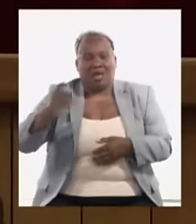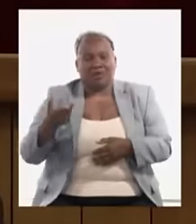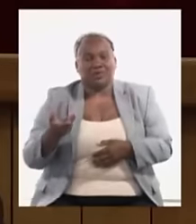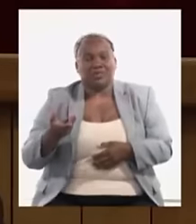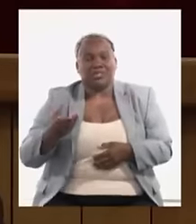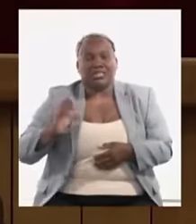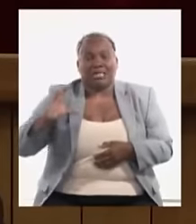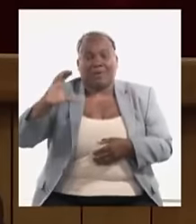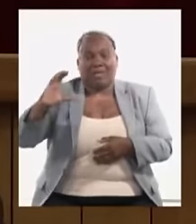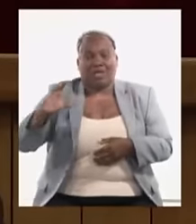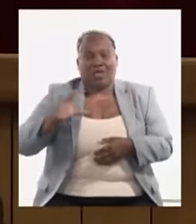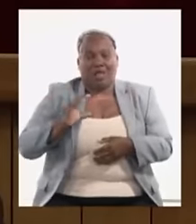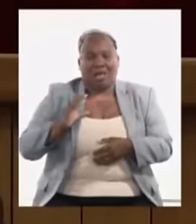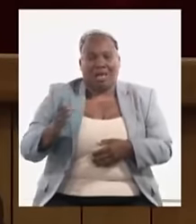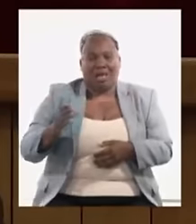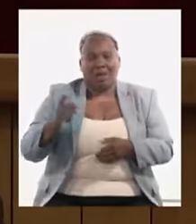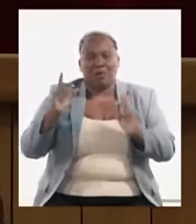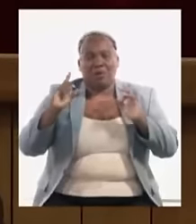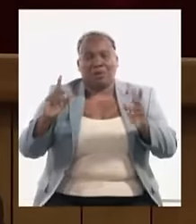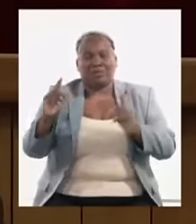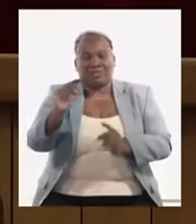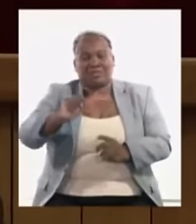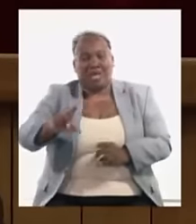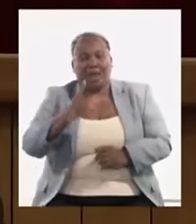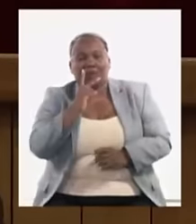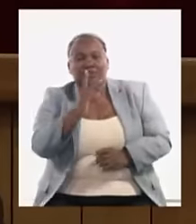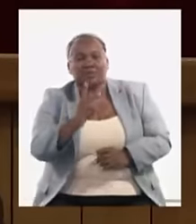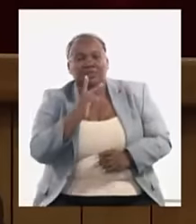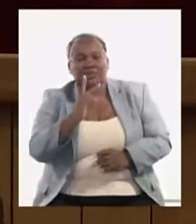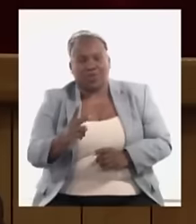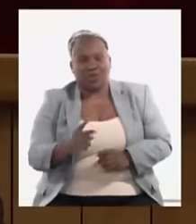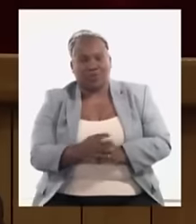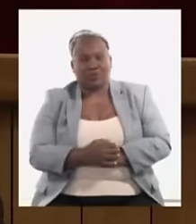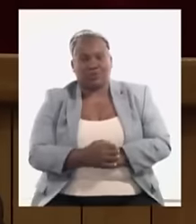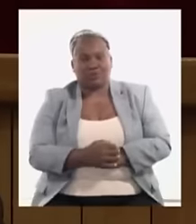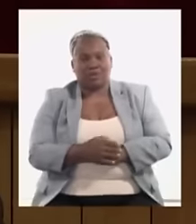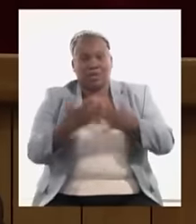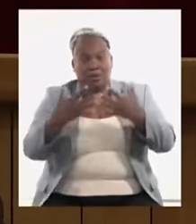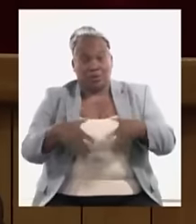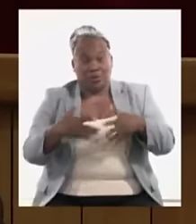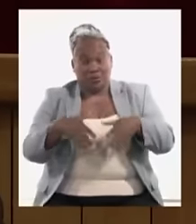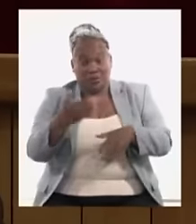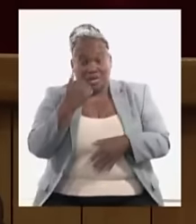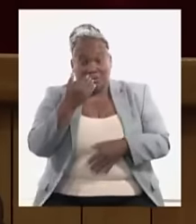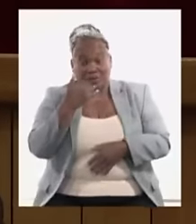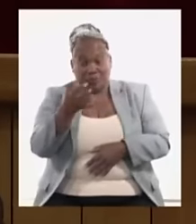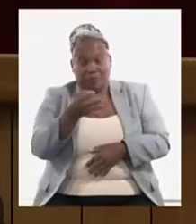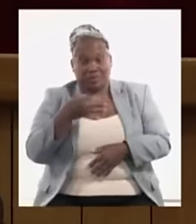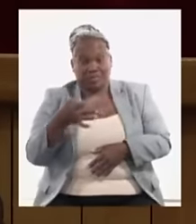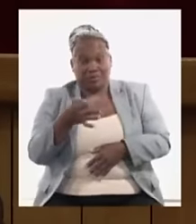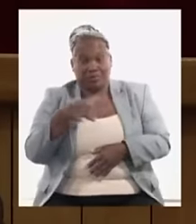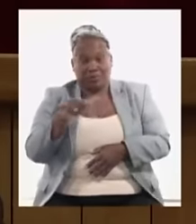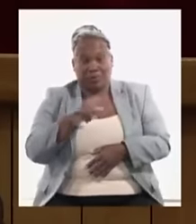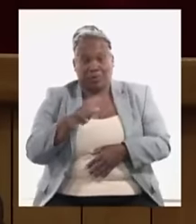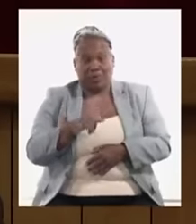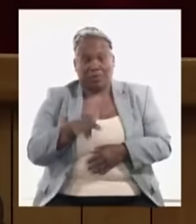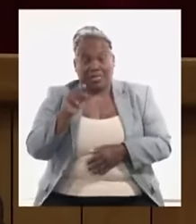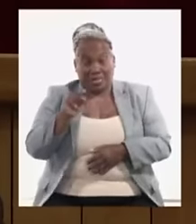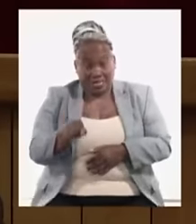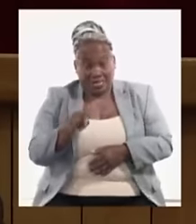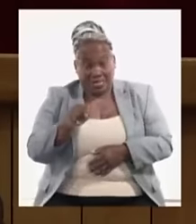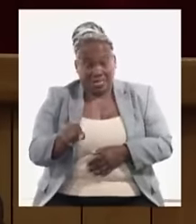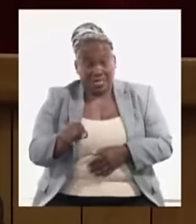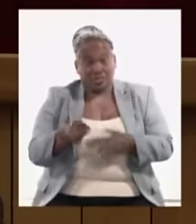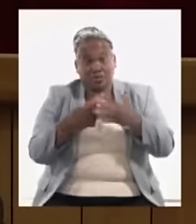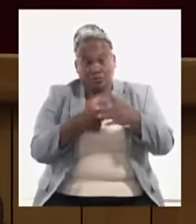incrementando las políticas sociales e incluso la producción de alimentos en un municipio entonces ese tema tenemos que